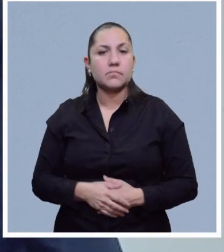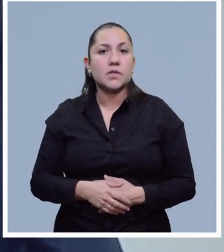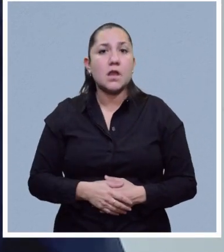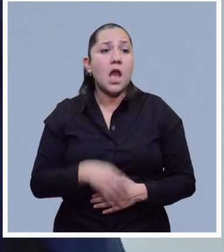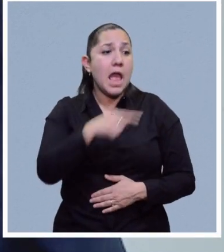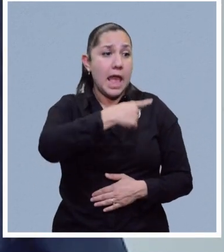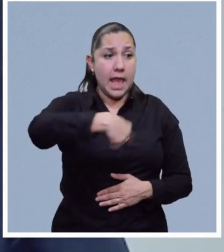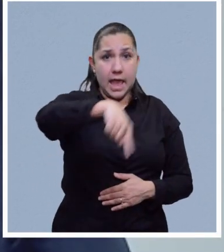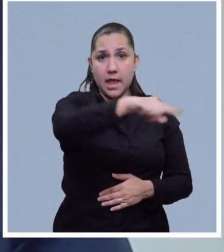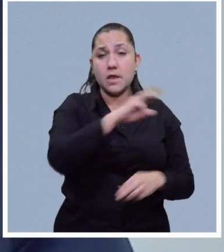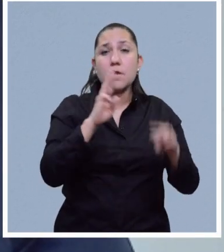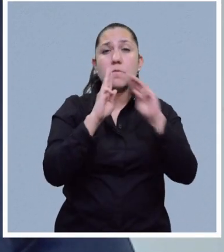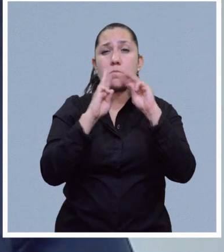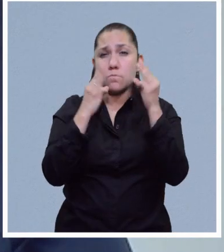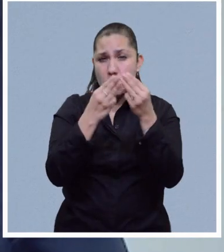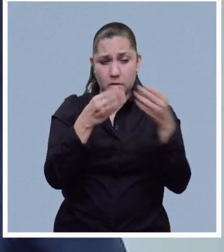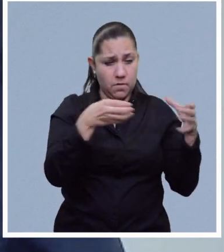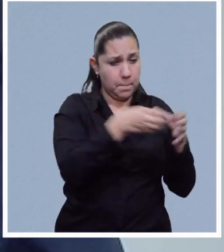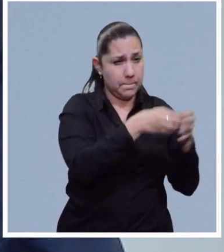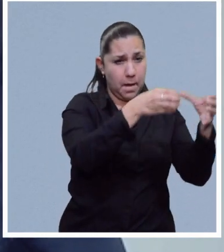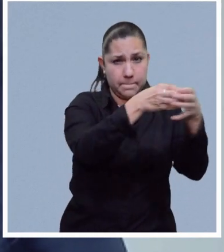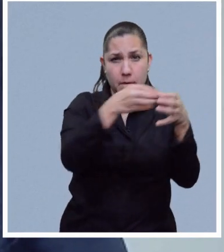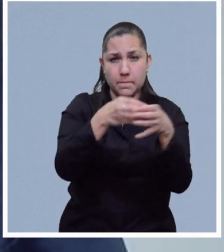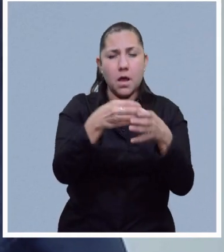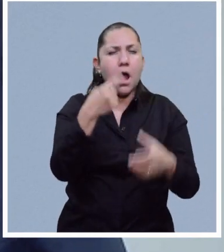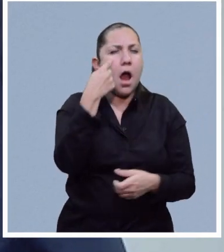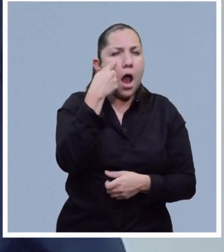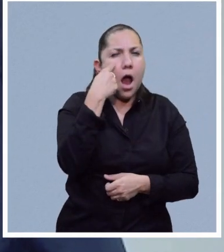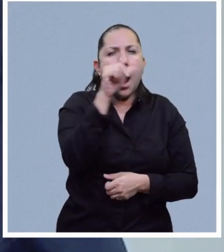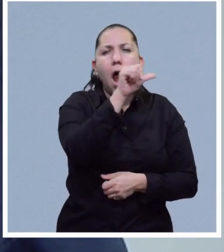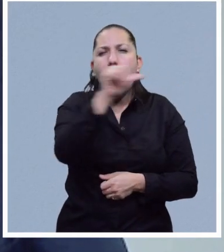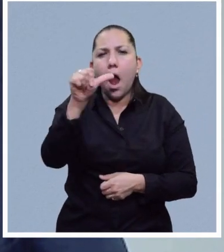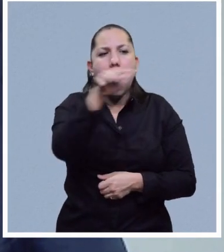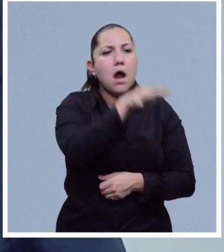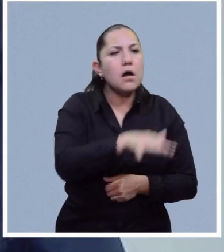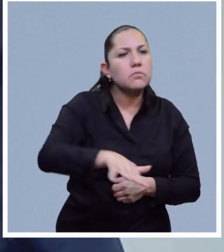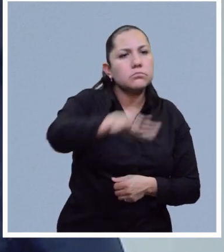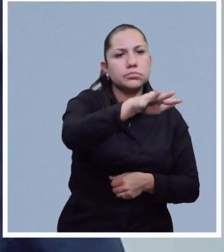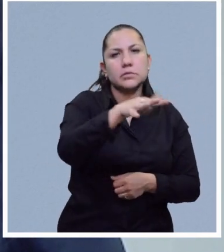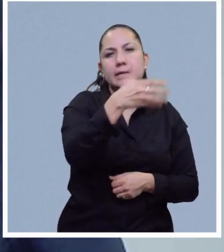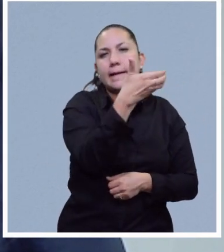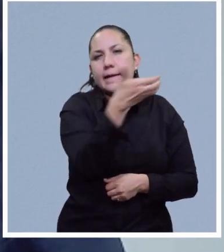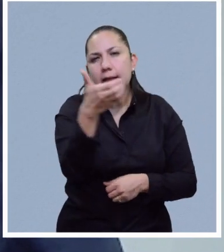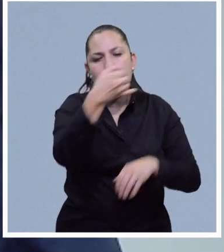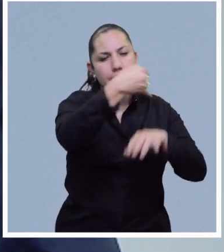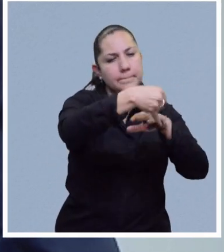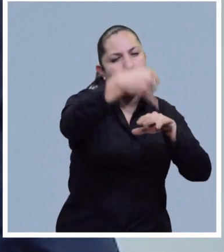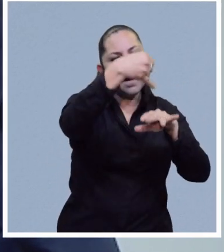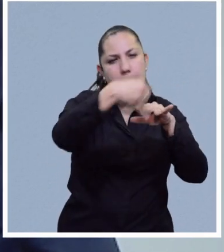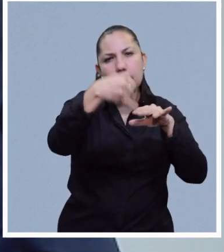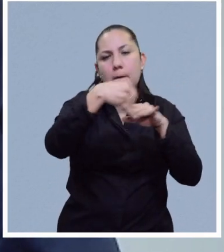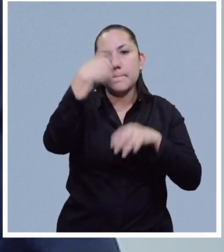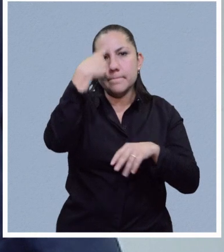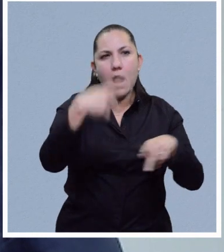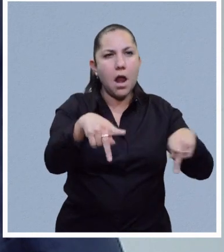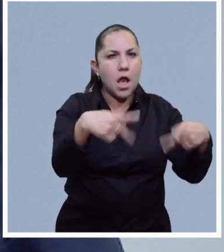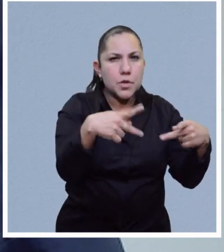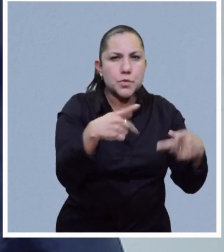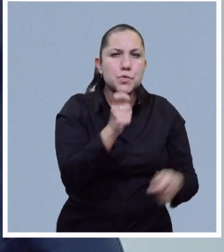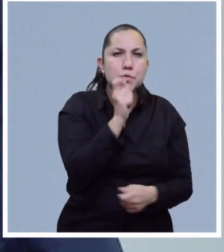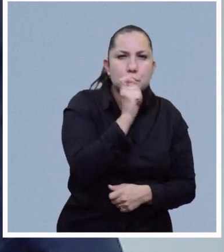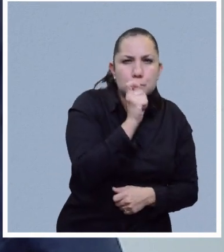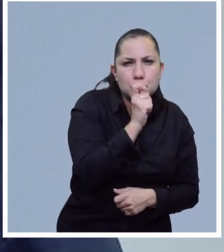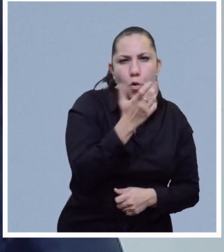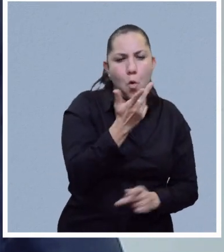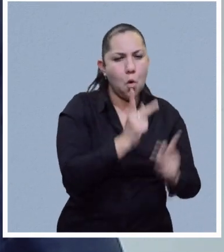áreas tradicionales de sembradío, principalmente de estupefacientes, marihuana de manera particular